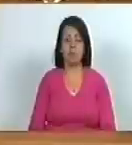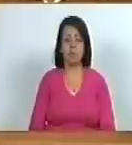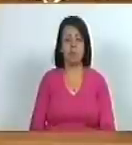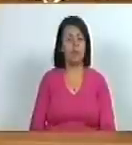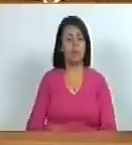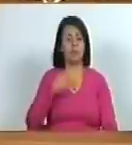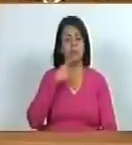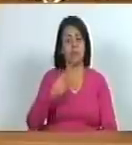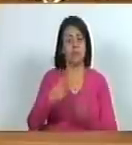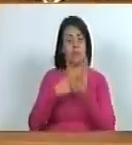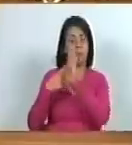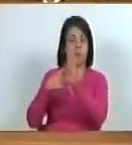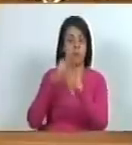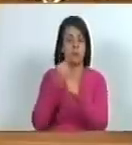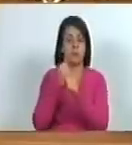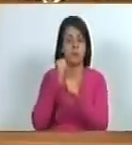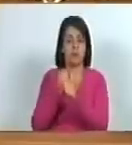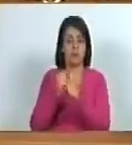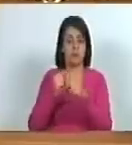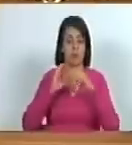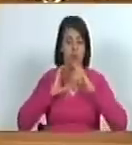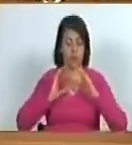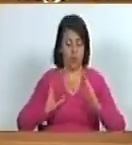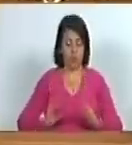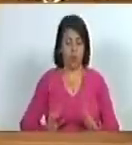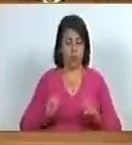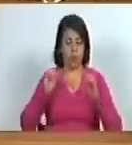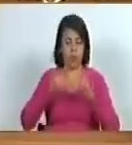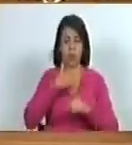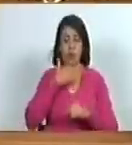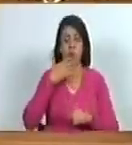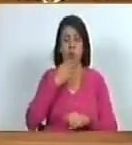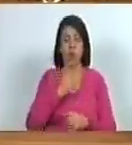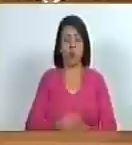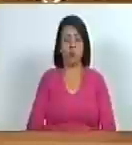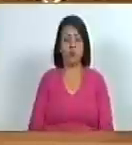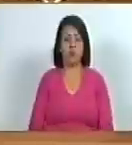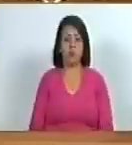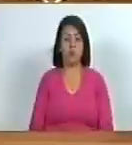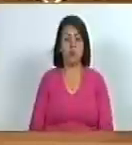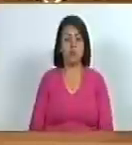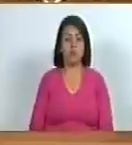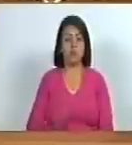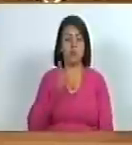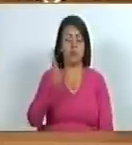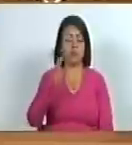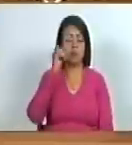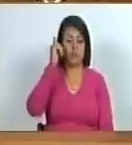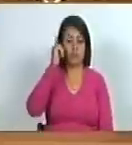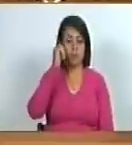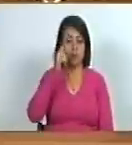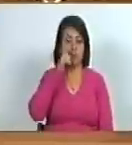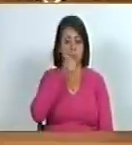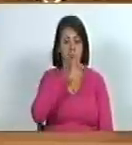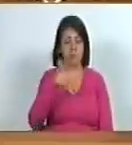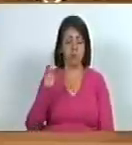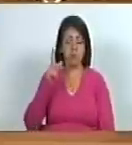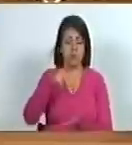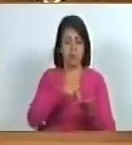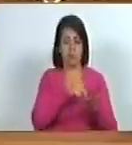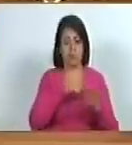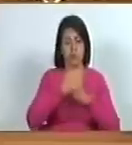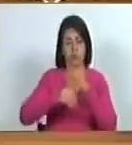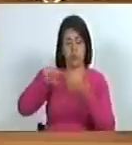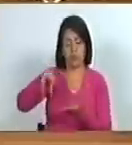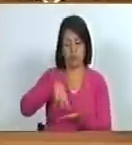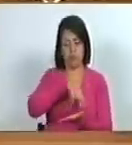la expresión del trabajo corporal en esos muchachos y muchachas vaya a ir a una fiesta de un pueblo patronal donde